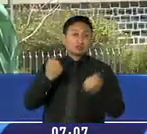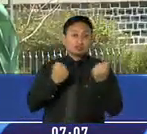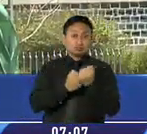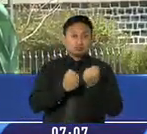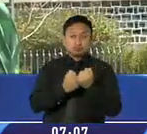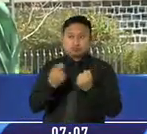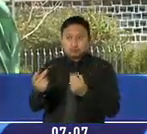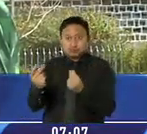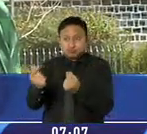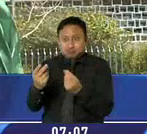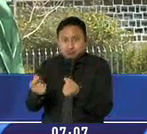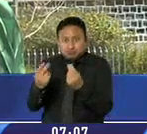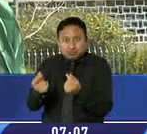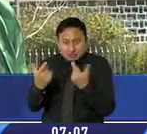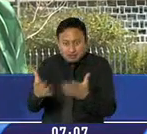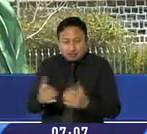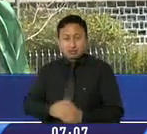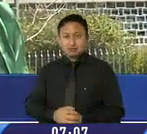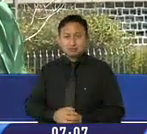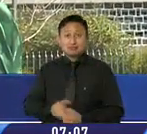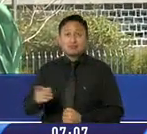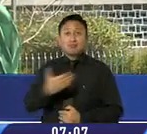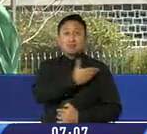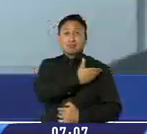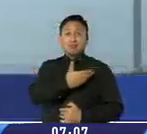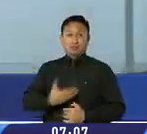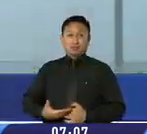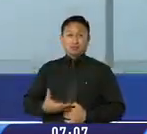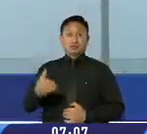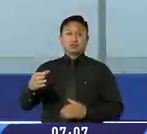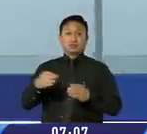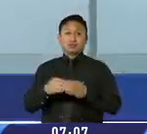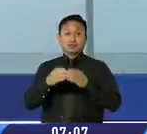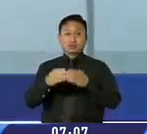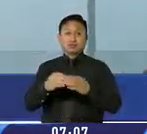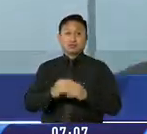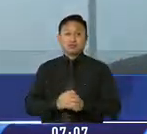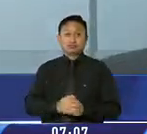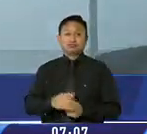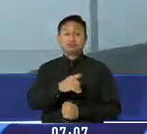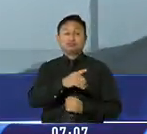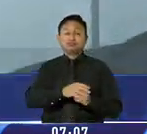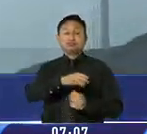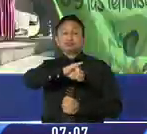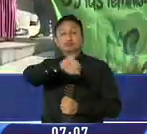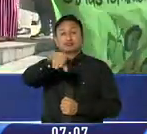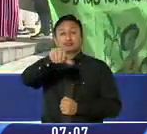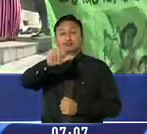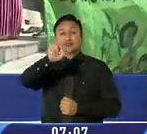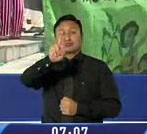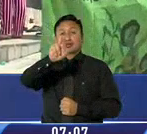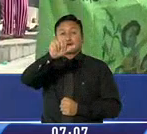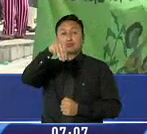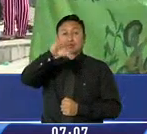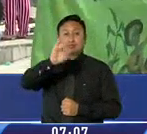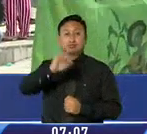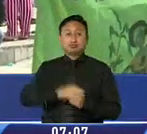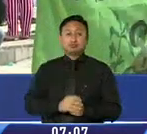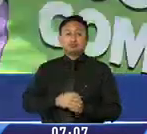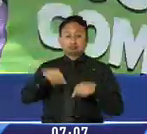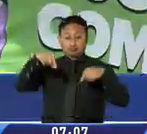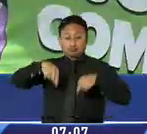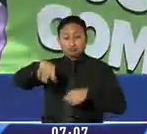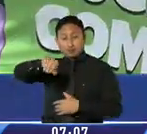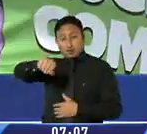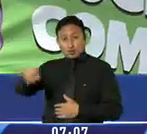que acelere el proceso. Ante ello, el presidente de dicho organismo, Alejandro Jaramillo, indicó que este jueves se votará